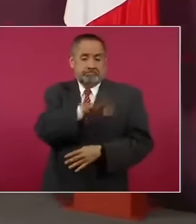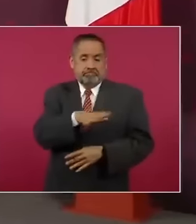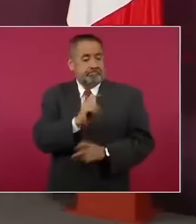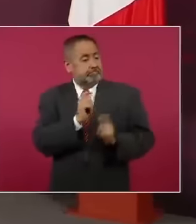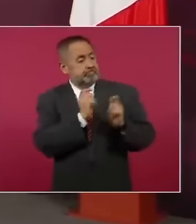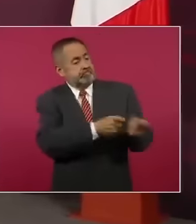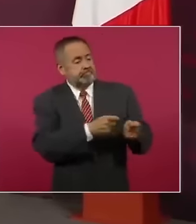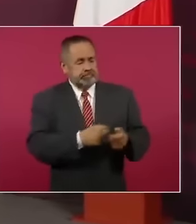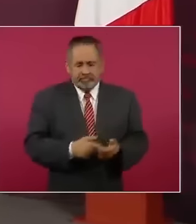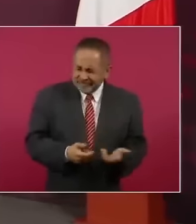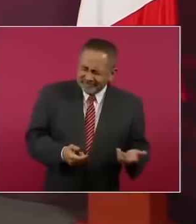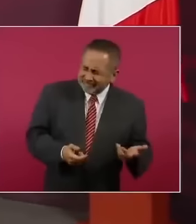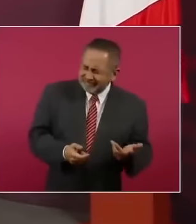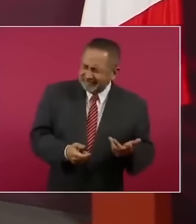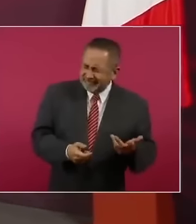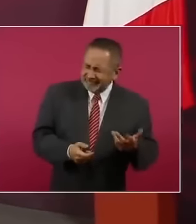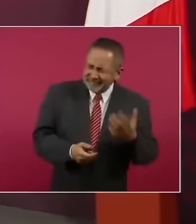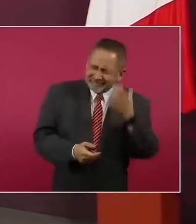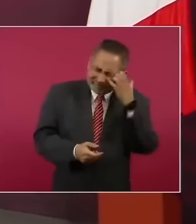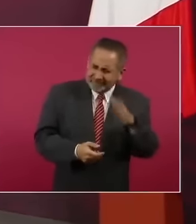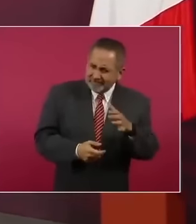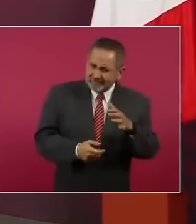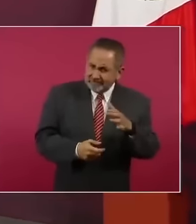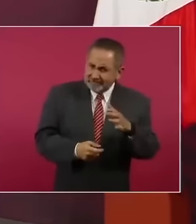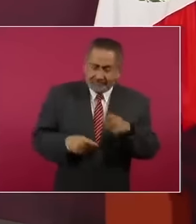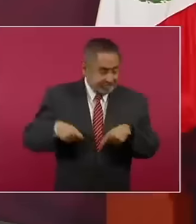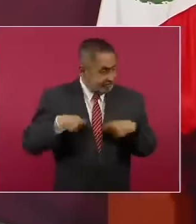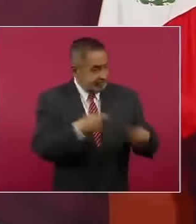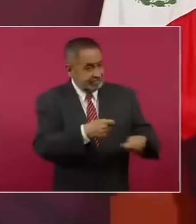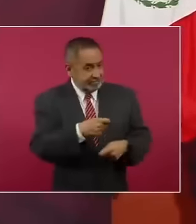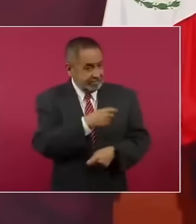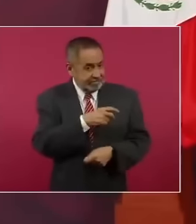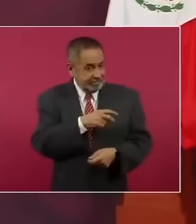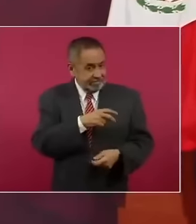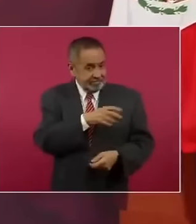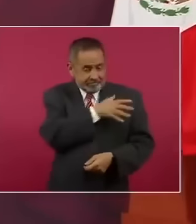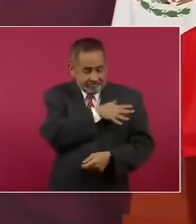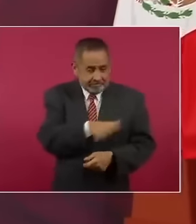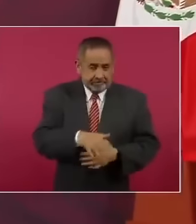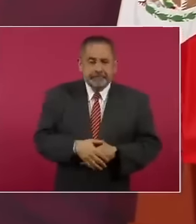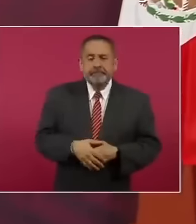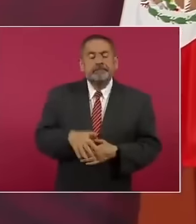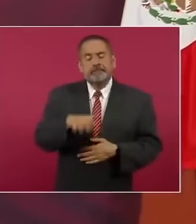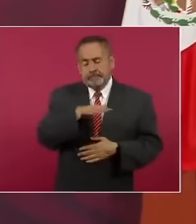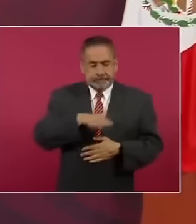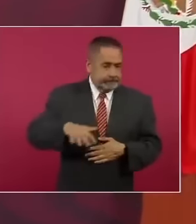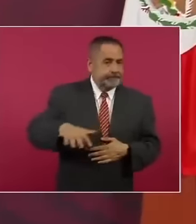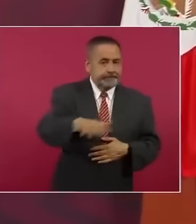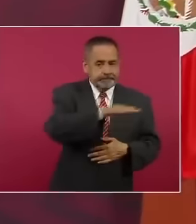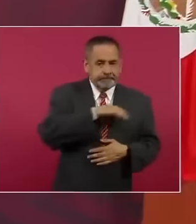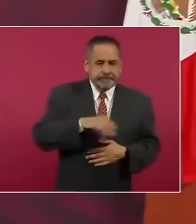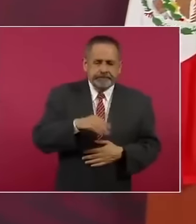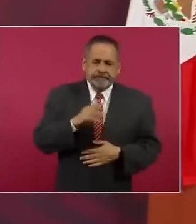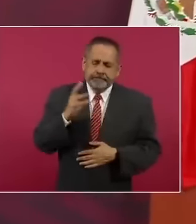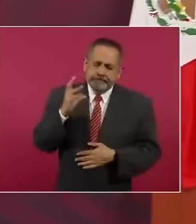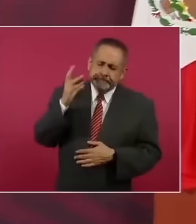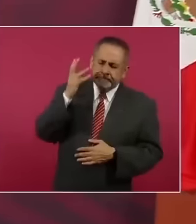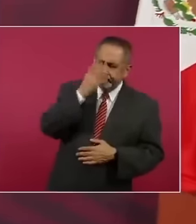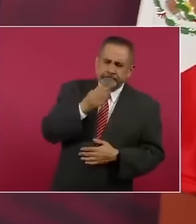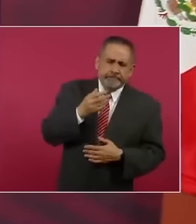Entonces, ese infierno verde pues ahora es un paraíso.